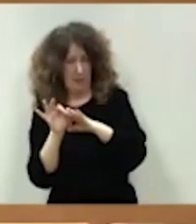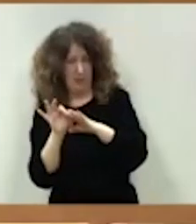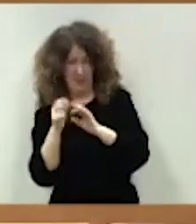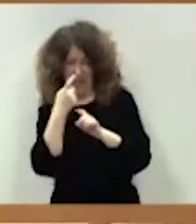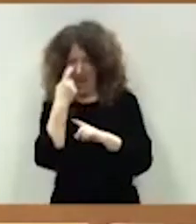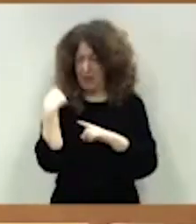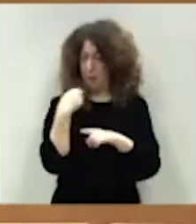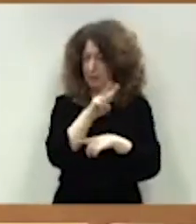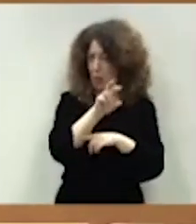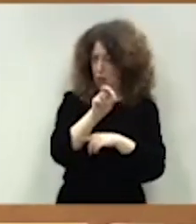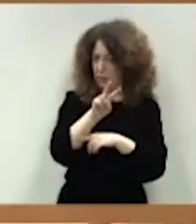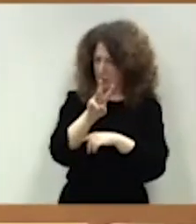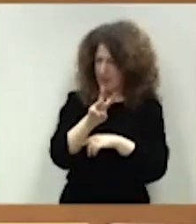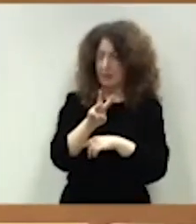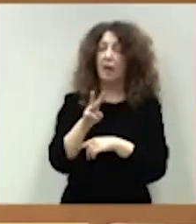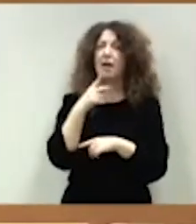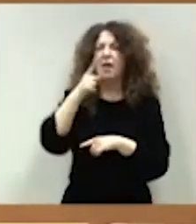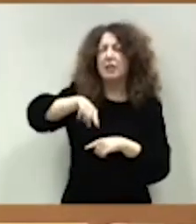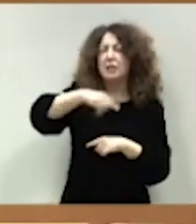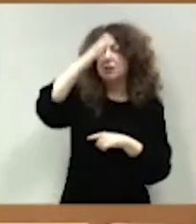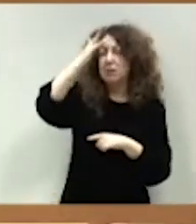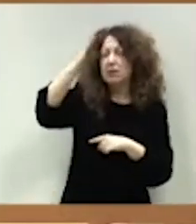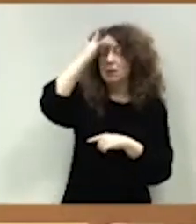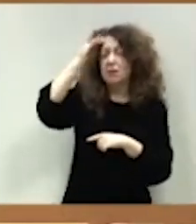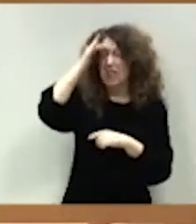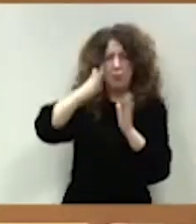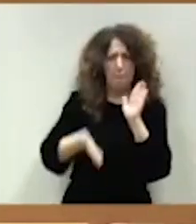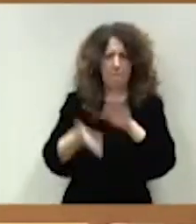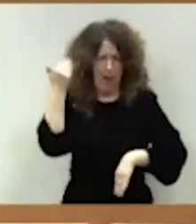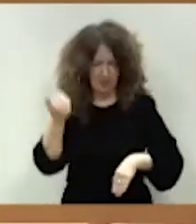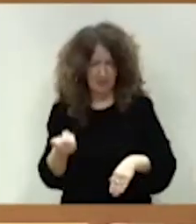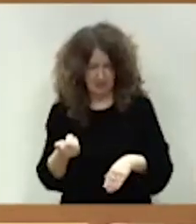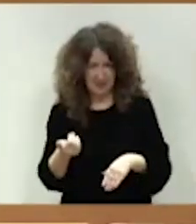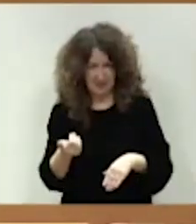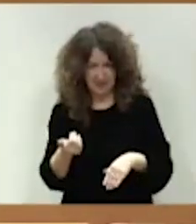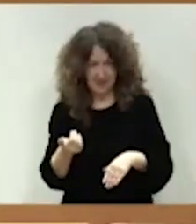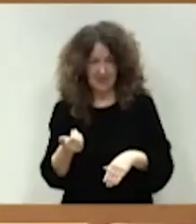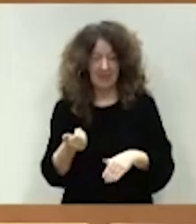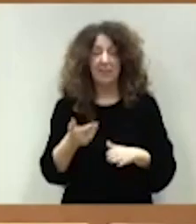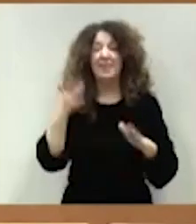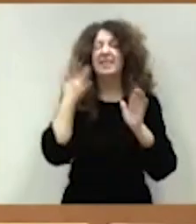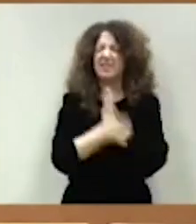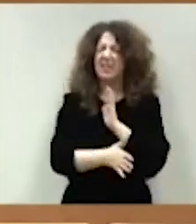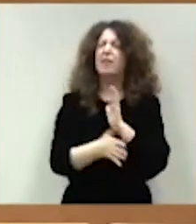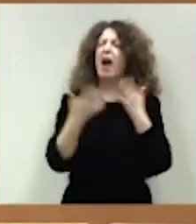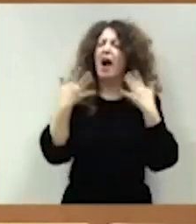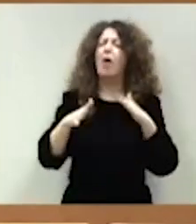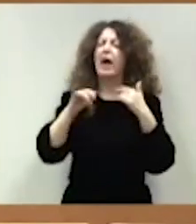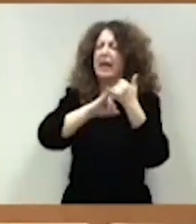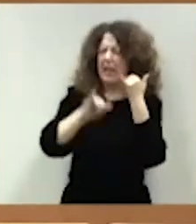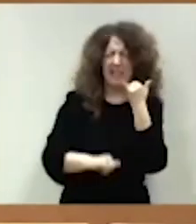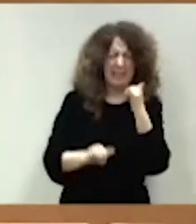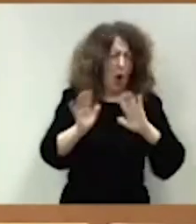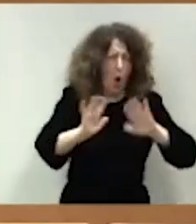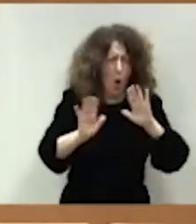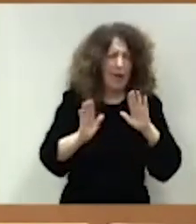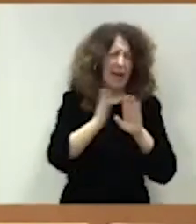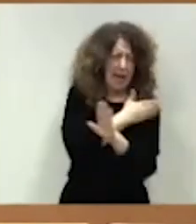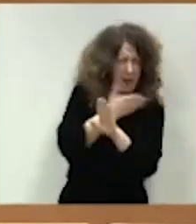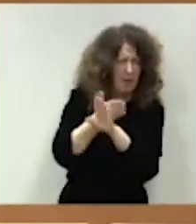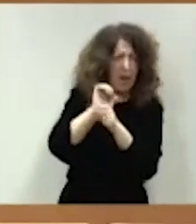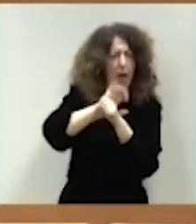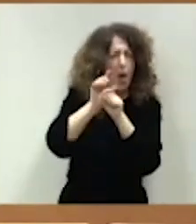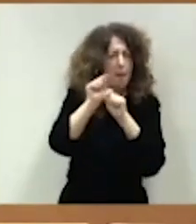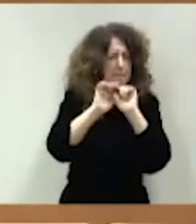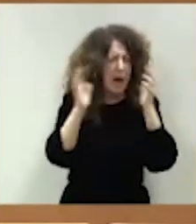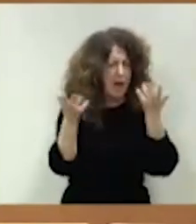superando todas las previsiones. La realidad es que, a pesar de la grave crisis que supuso la pandemia, que obligó